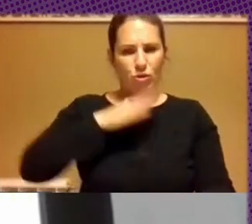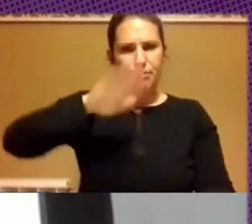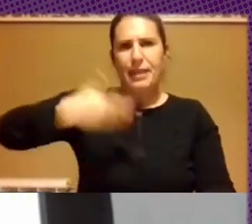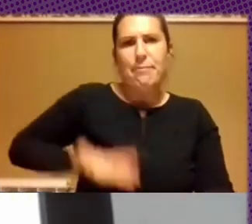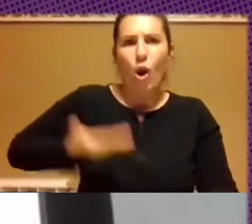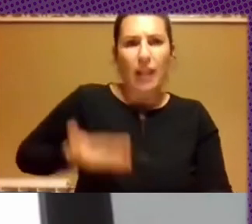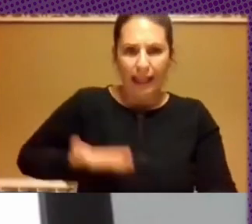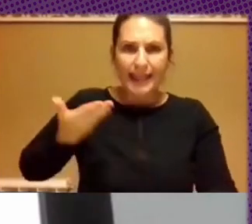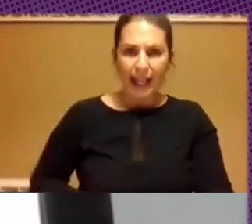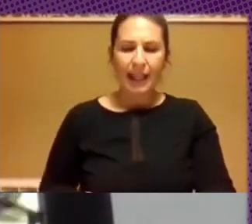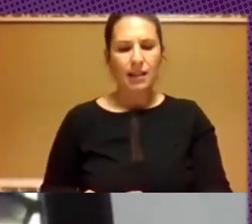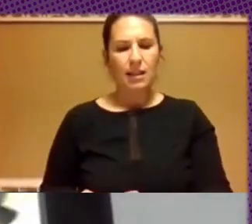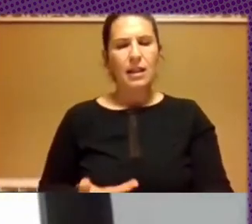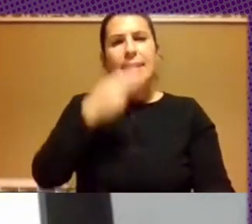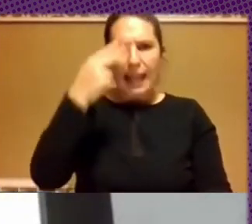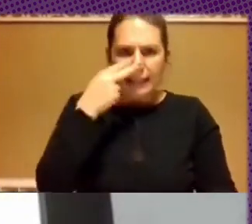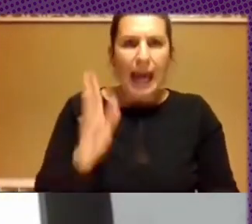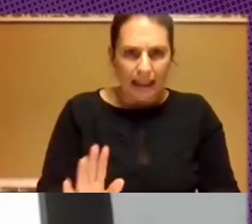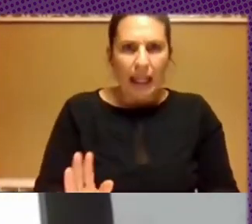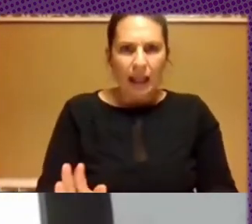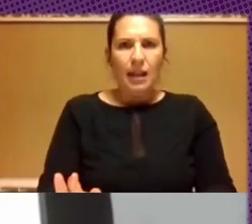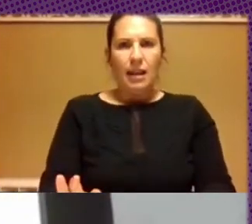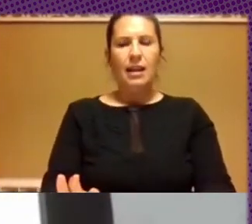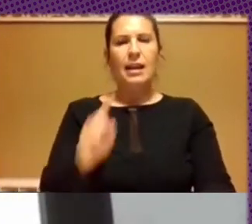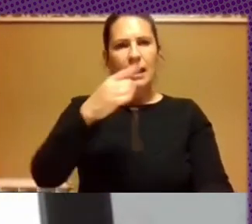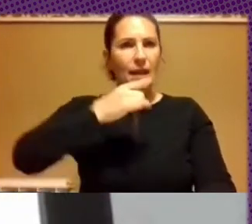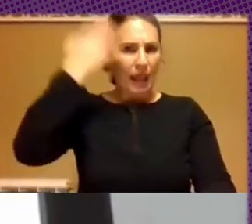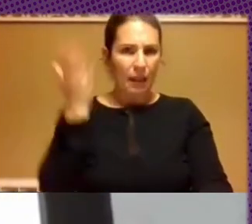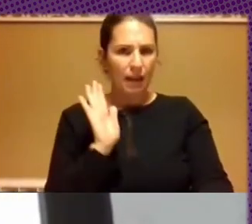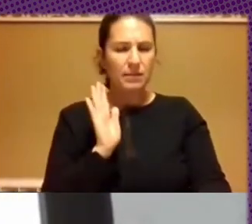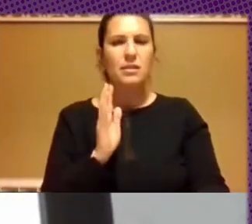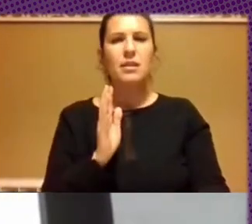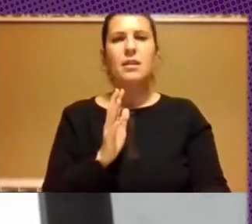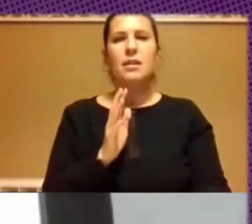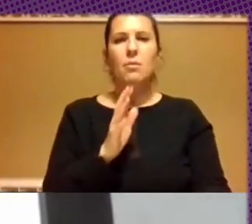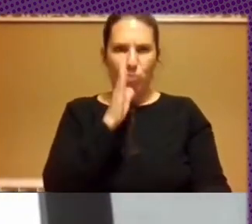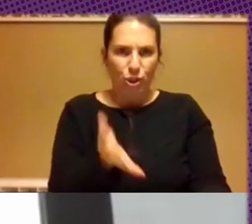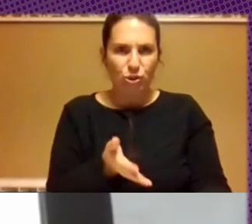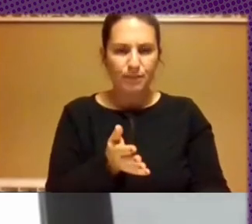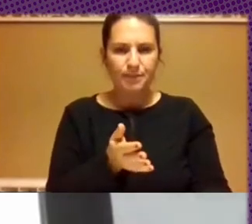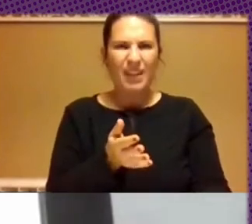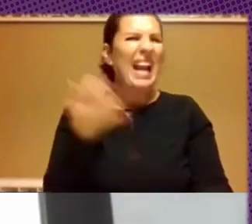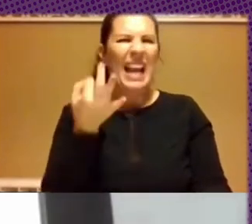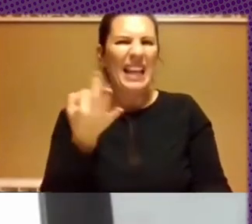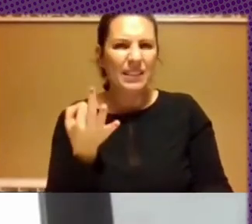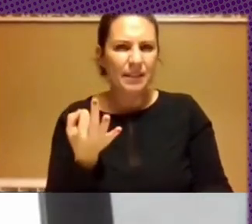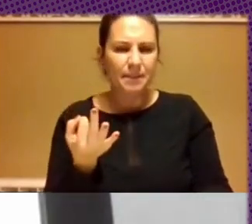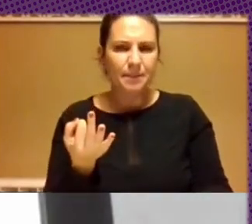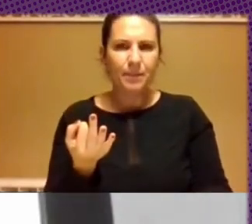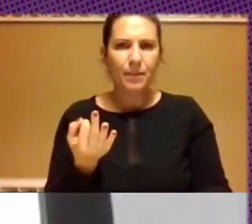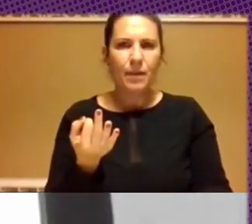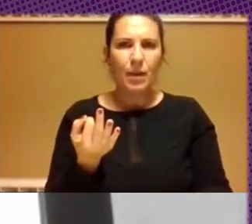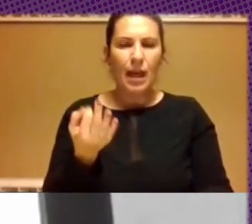e interesante este tipo de iniciativa, es que desde